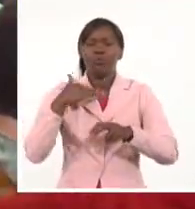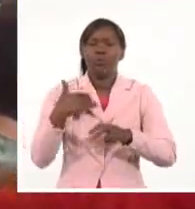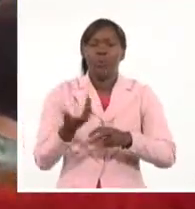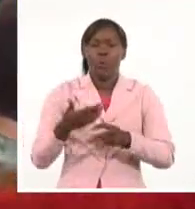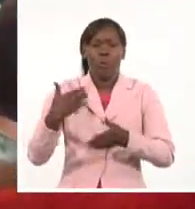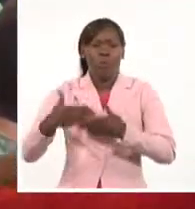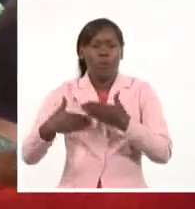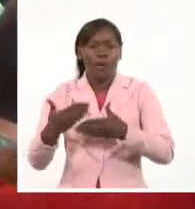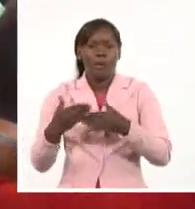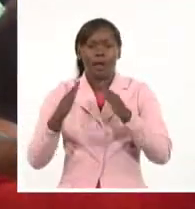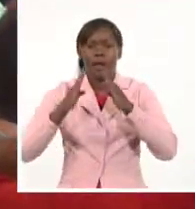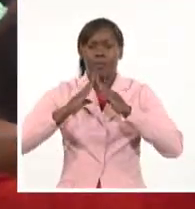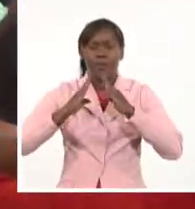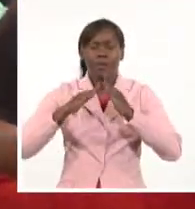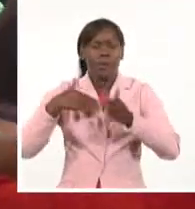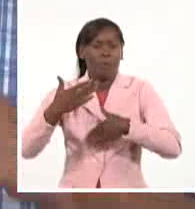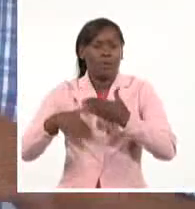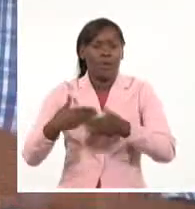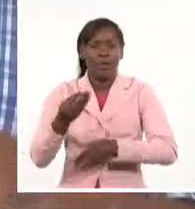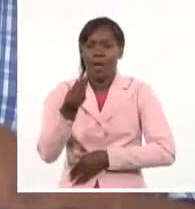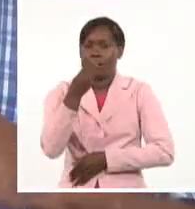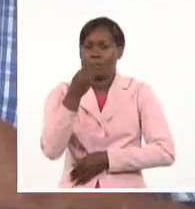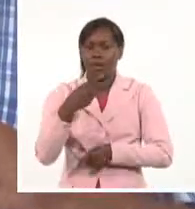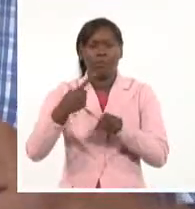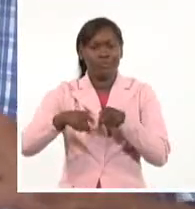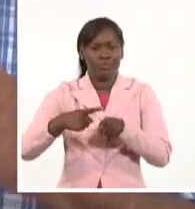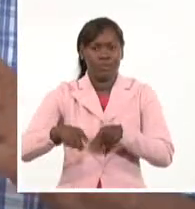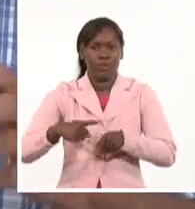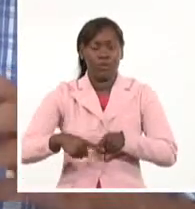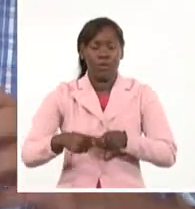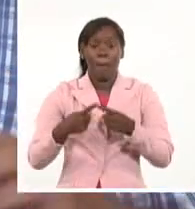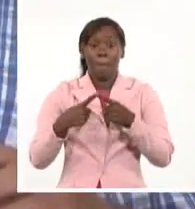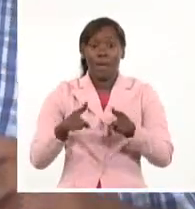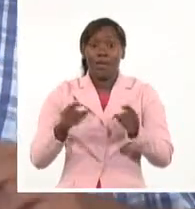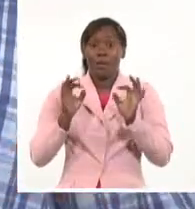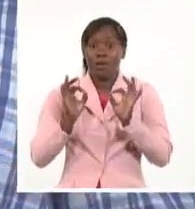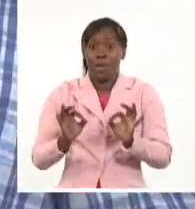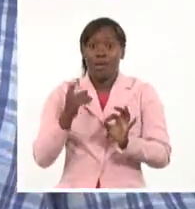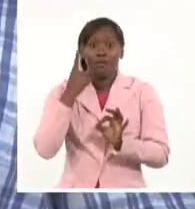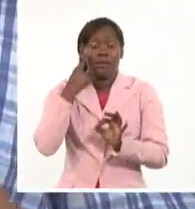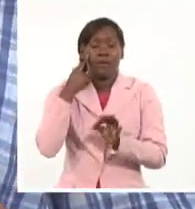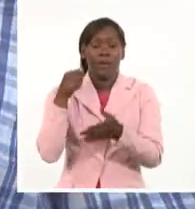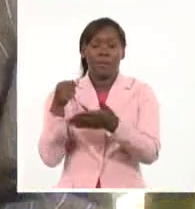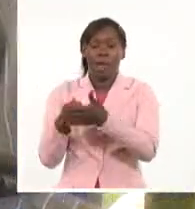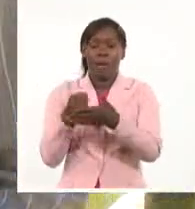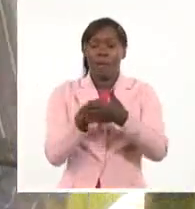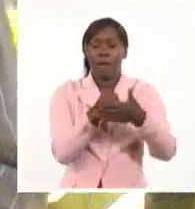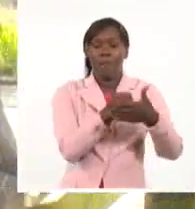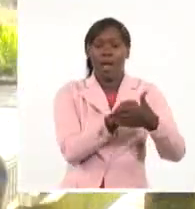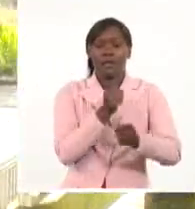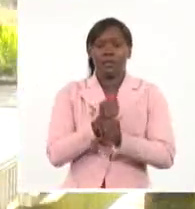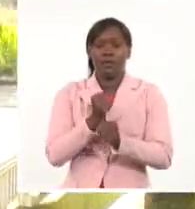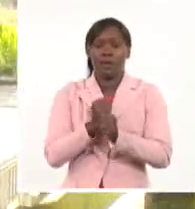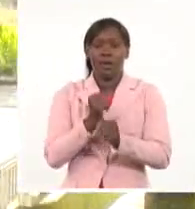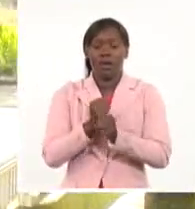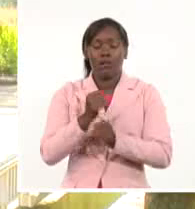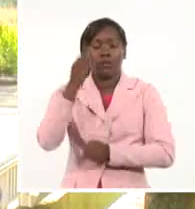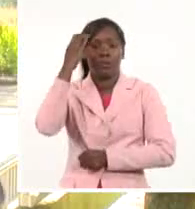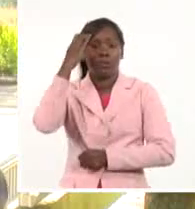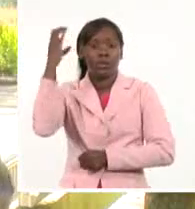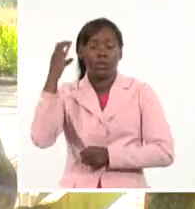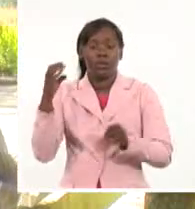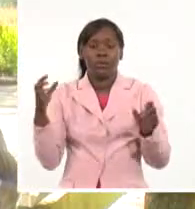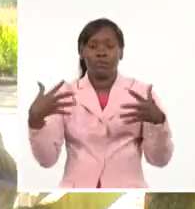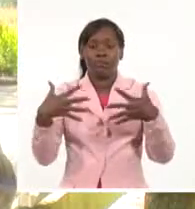alimentos, entre otras. Siempre bajo el principio de estimular la vinculación entre ciencia y gobierno. Por ejemplo, los ingresos del